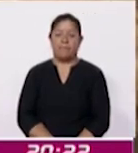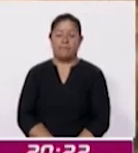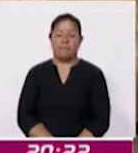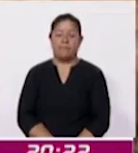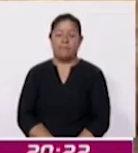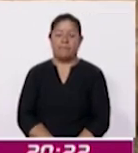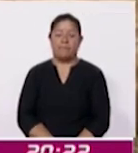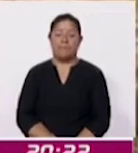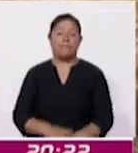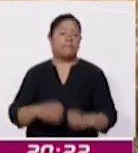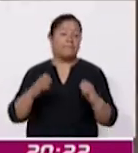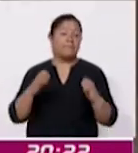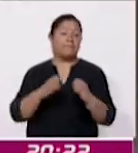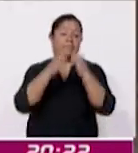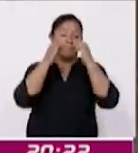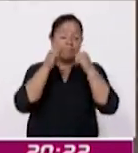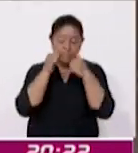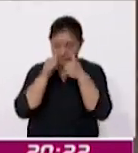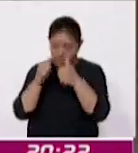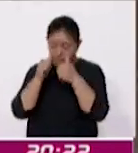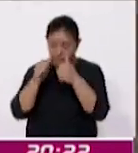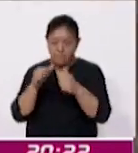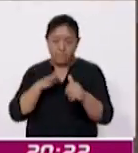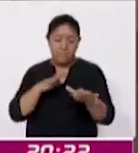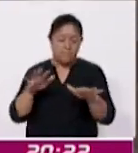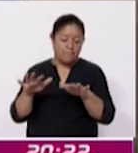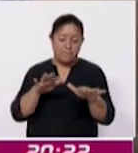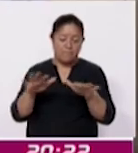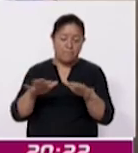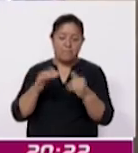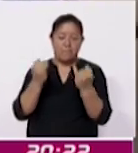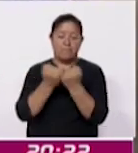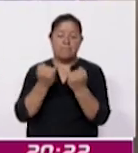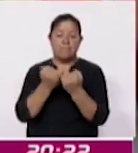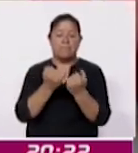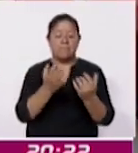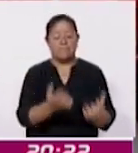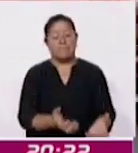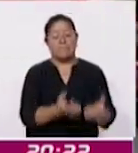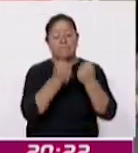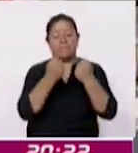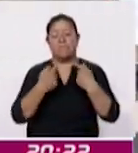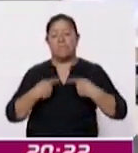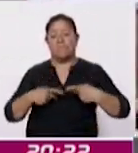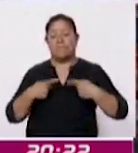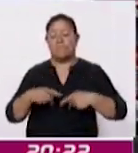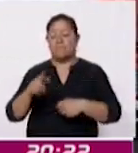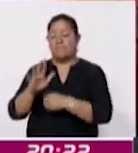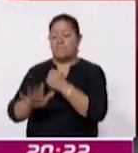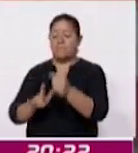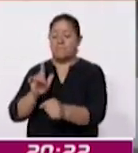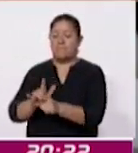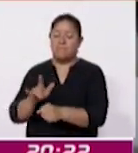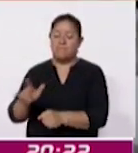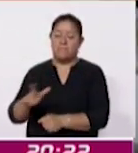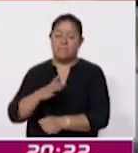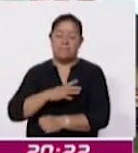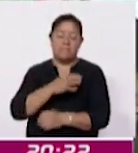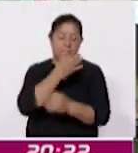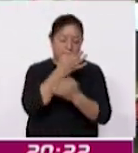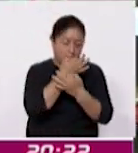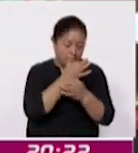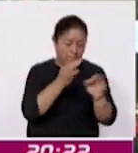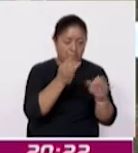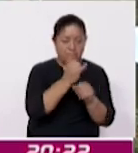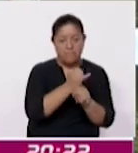Atención de emergencias y de desastres, así como el rescate de personas y animales, además de ofrecer información a la